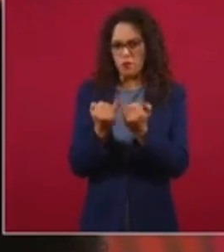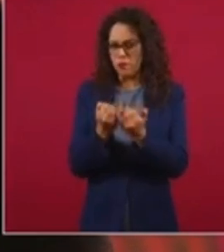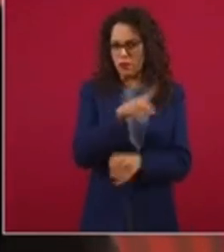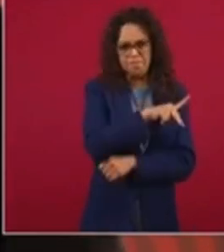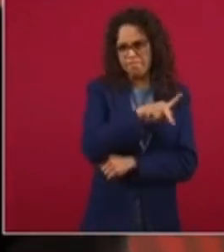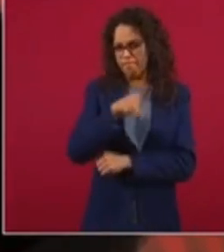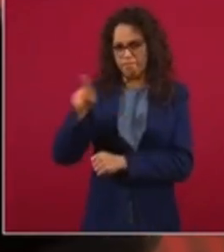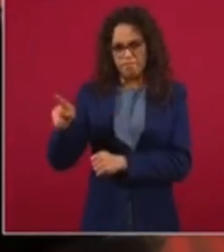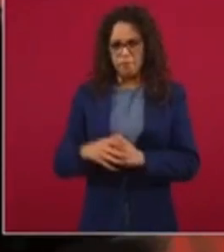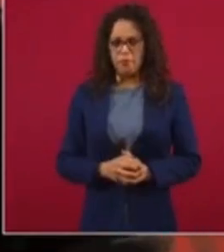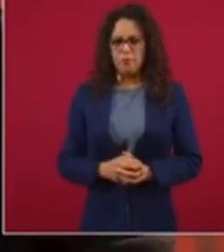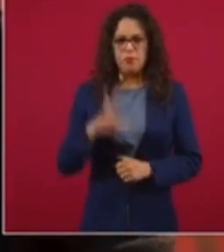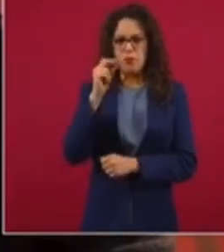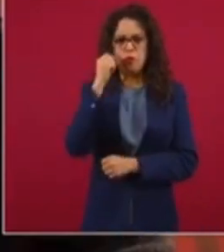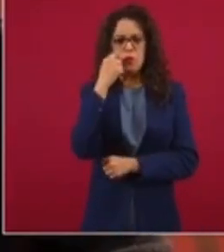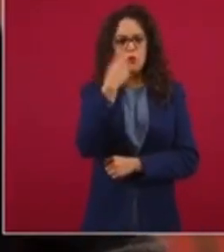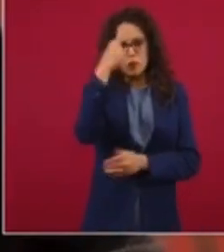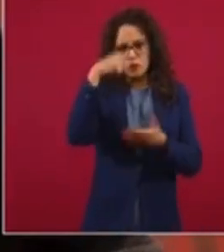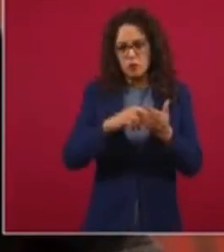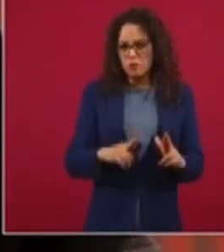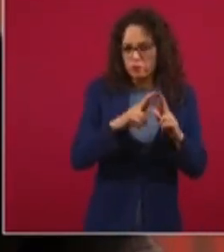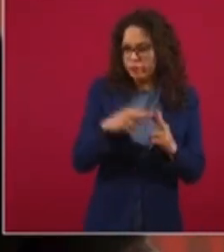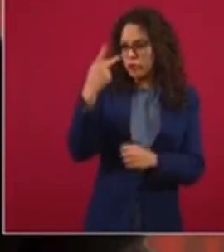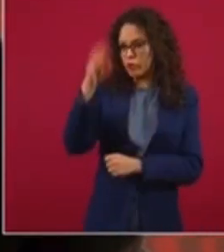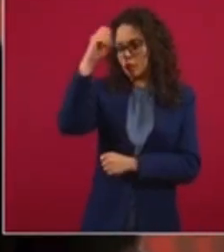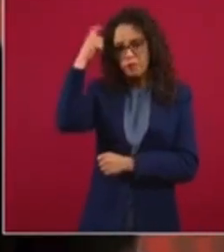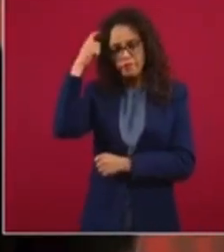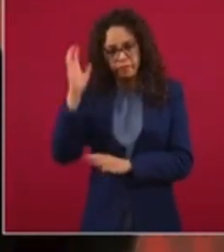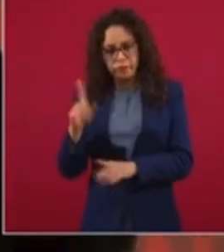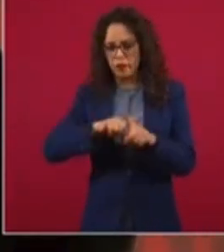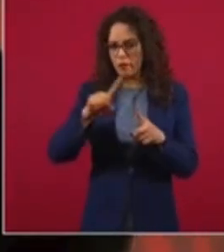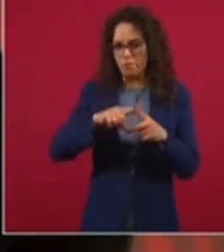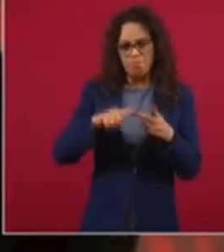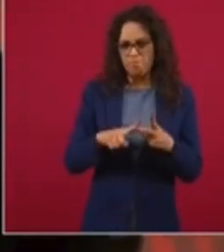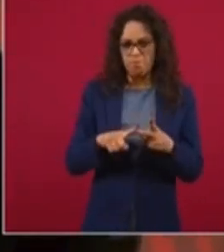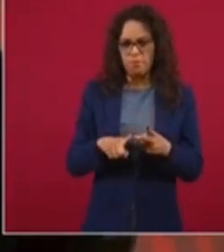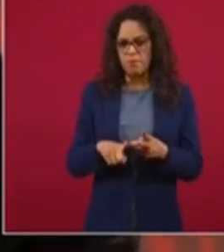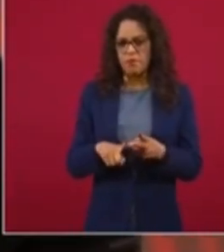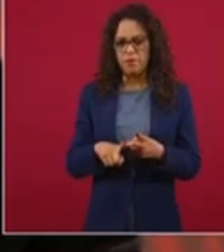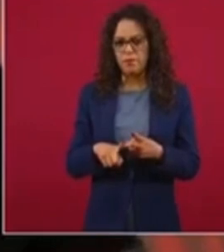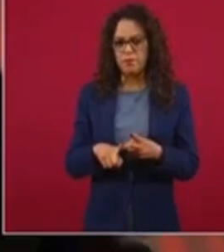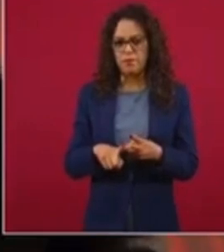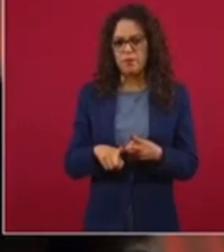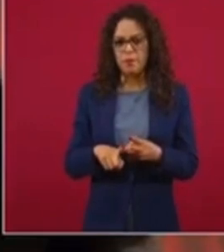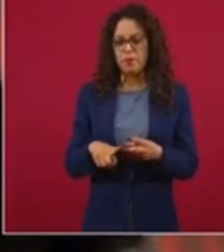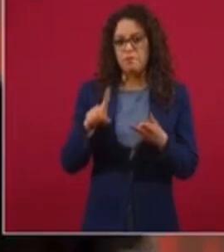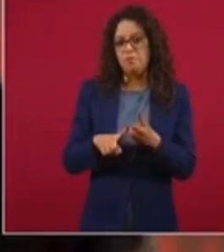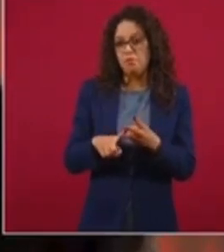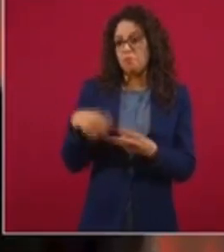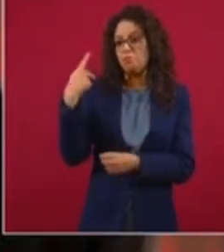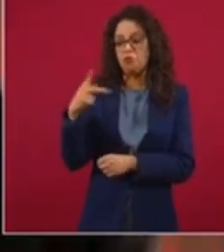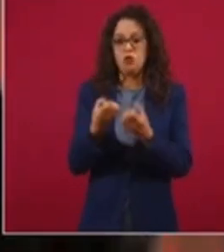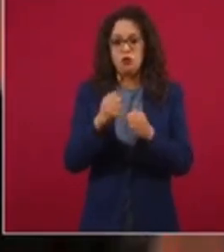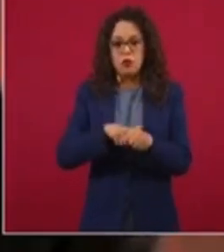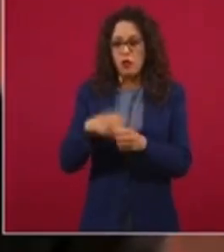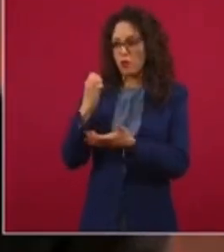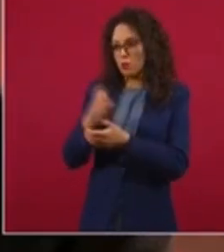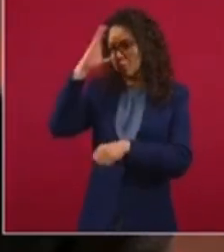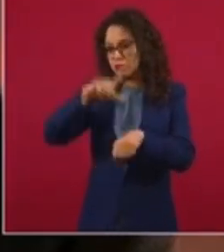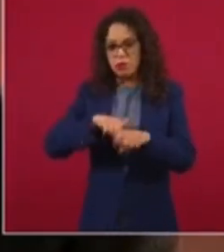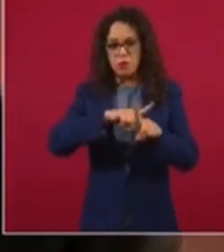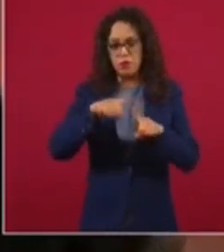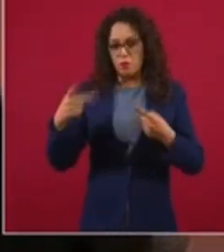religión, corriente de pensamiento, situación económica, social, cultural,